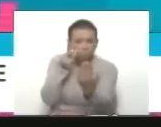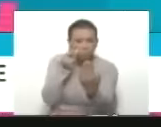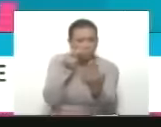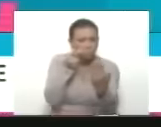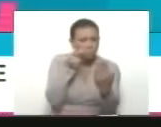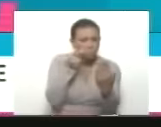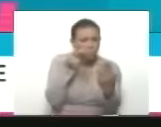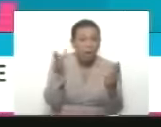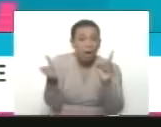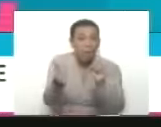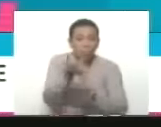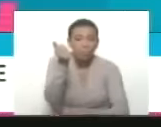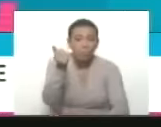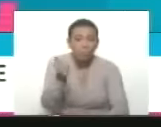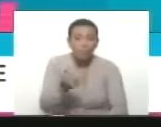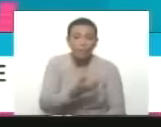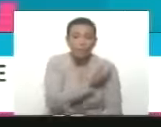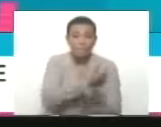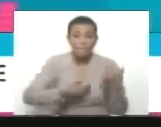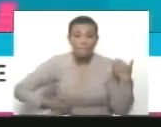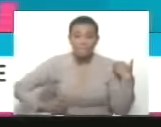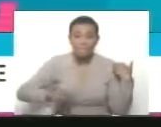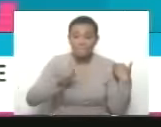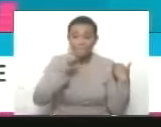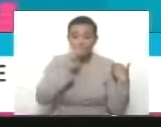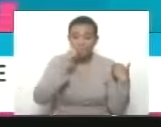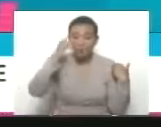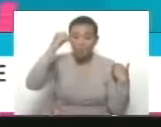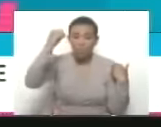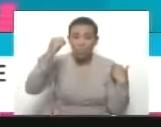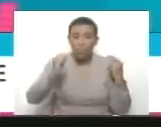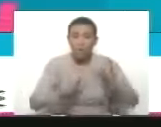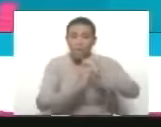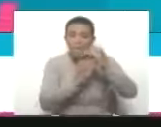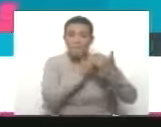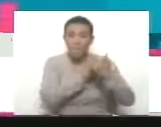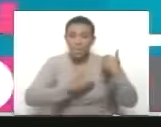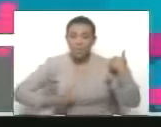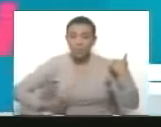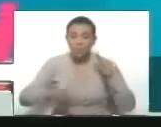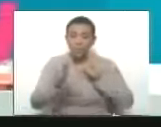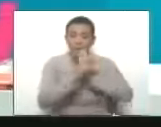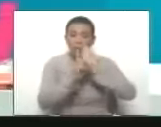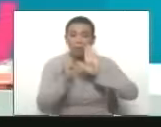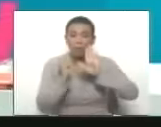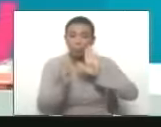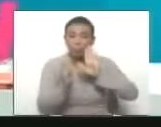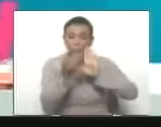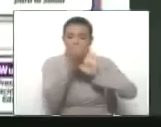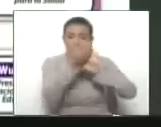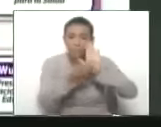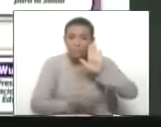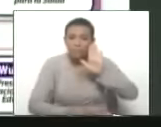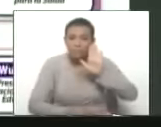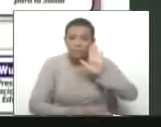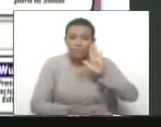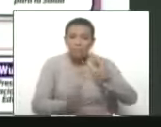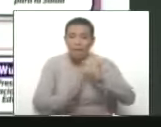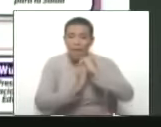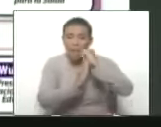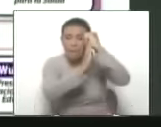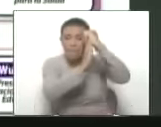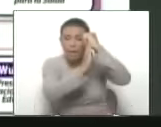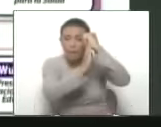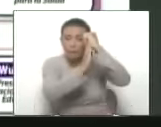Encontramos a Nicolás Maduro Moros, presidente de la República Bolivariana de Venezuela, en el mando.